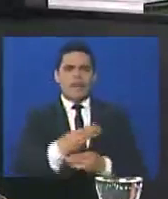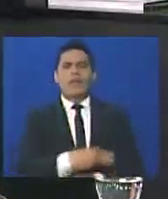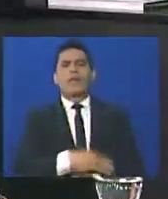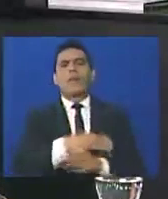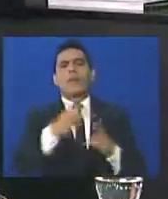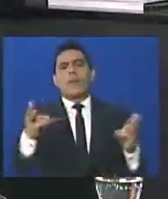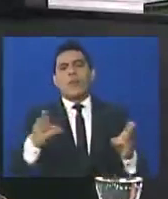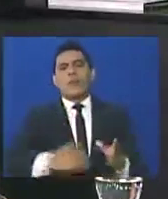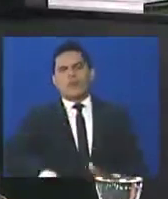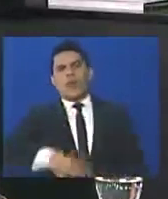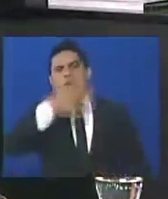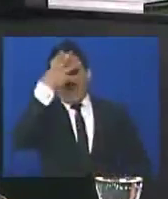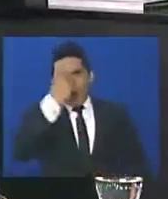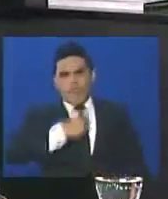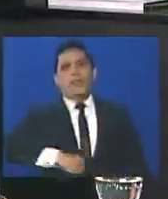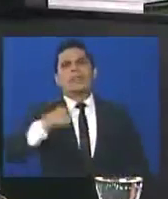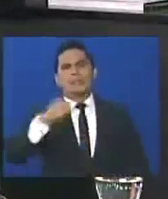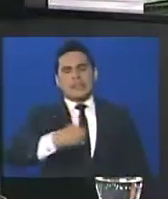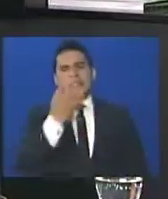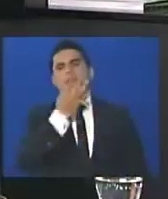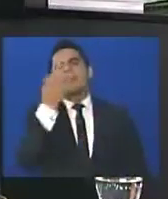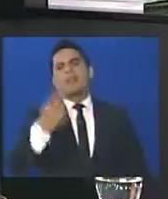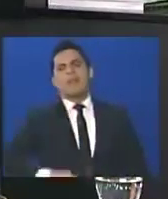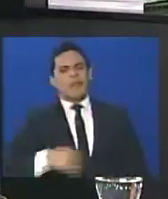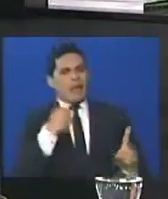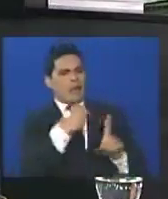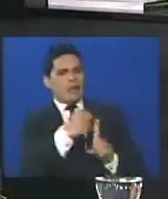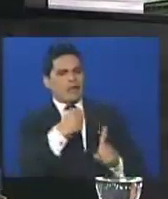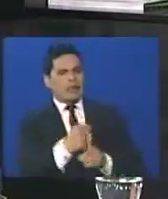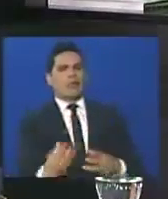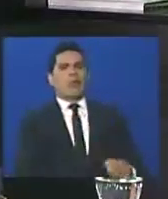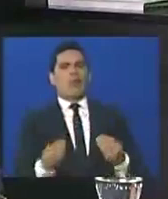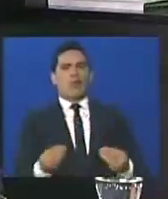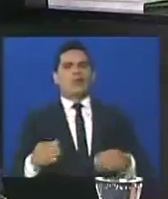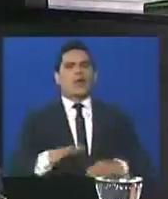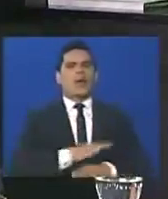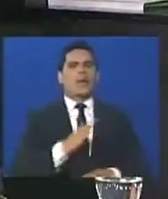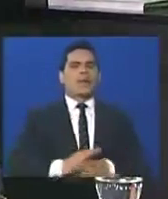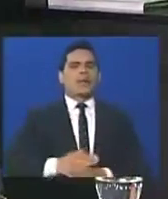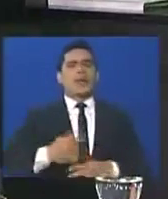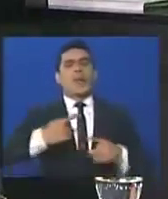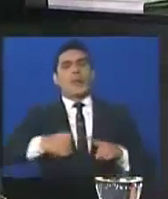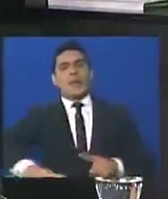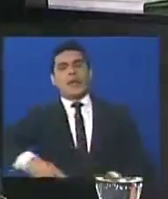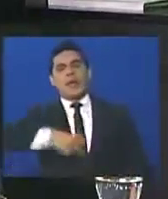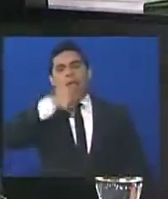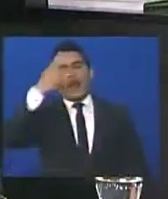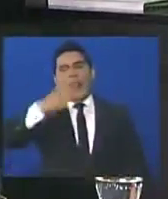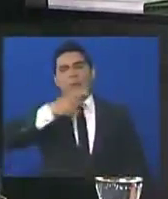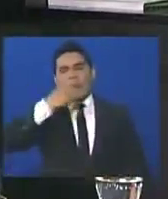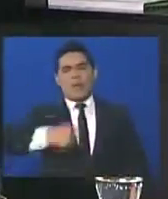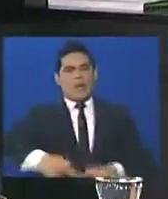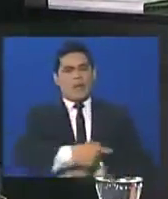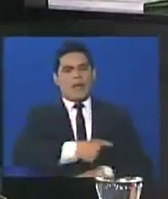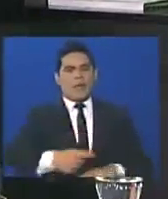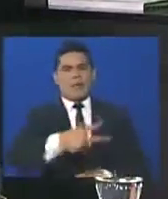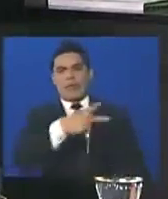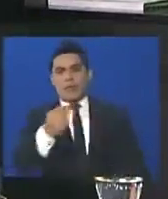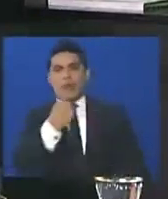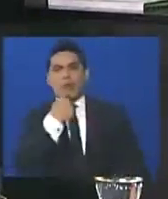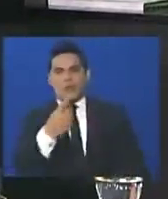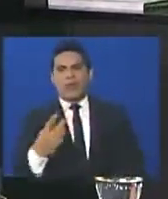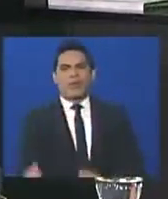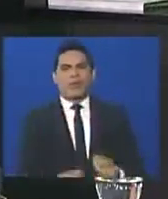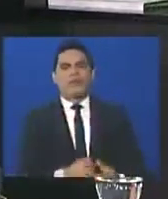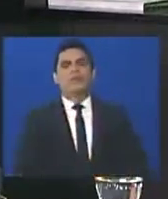entendía los excesos que habían ocurrido. Pero que no es la política del gobierno. Claro,